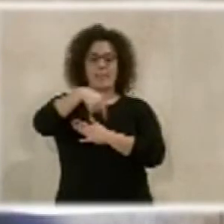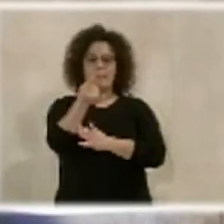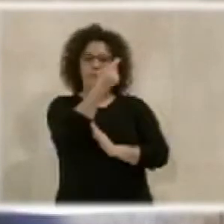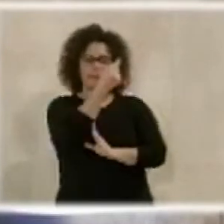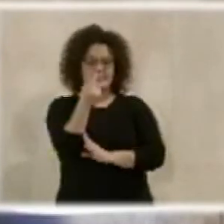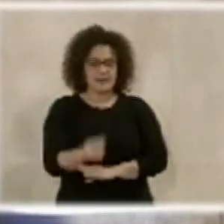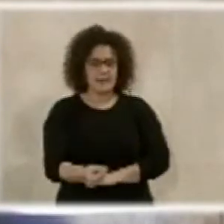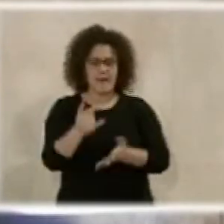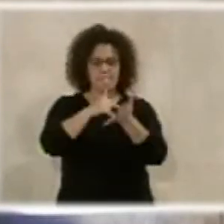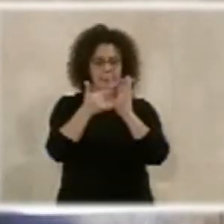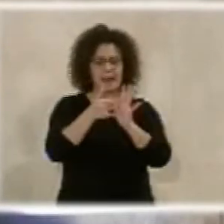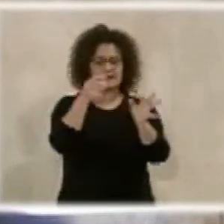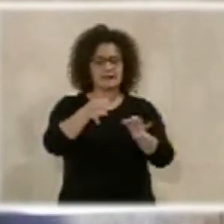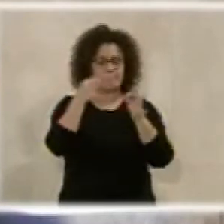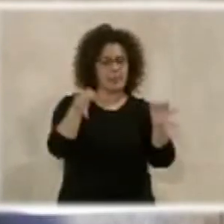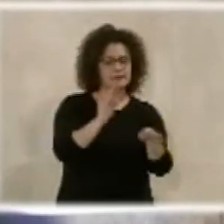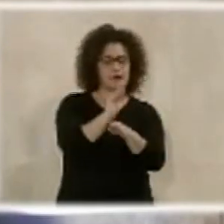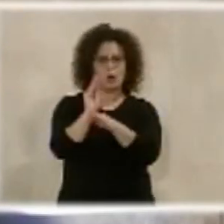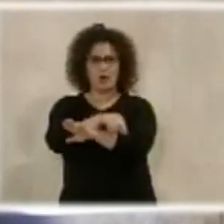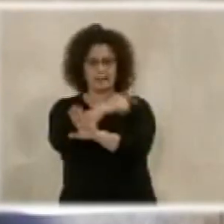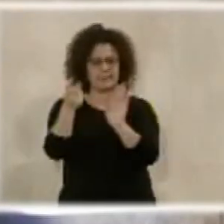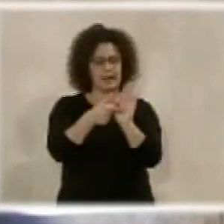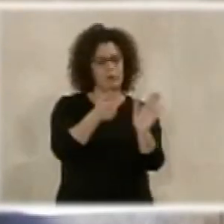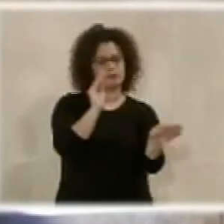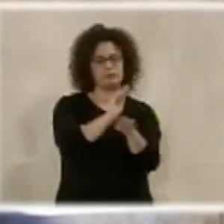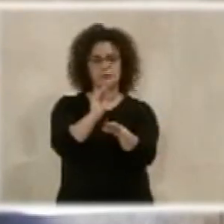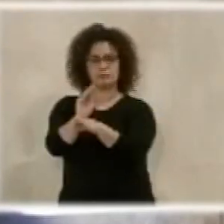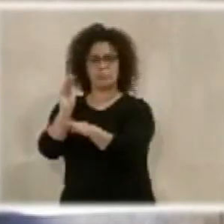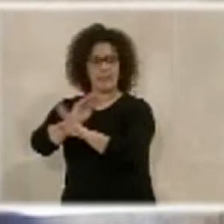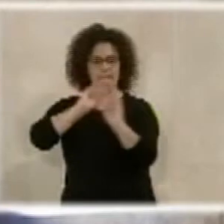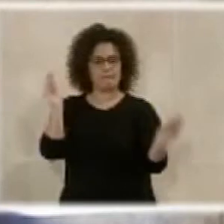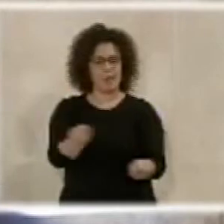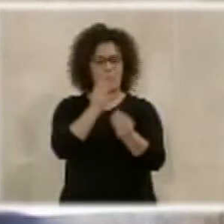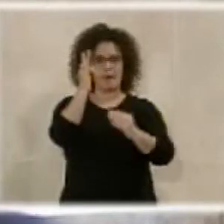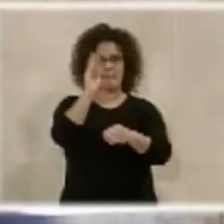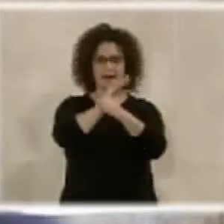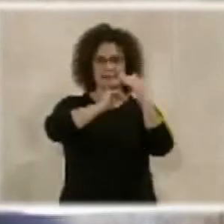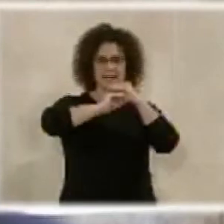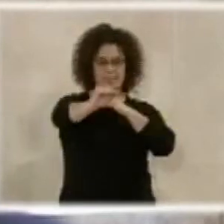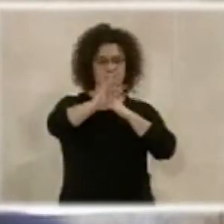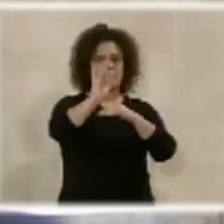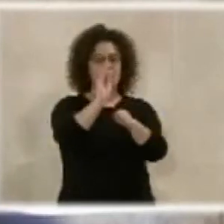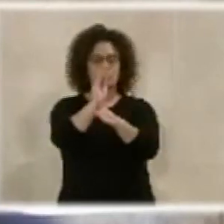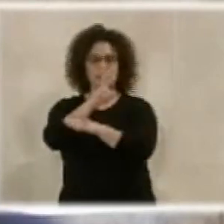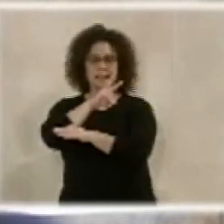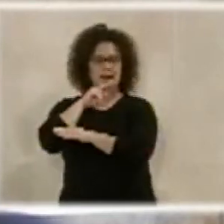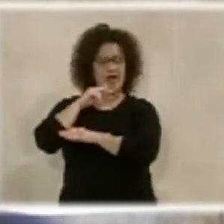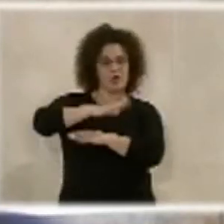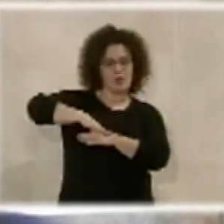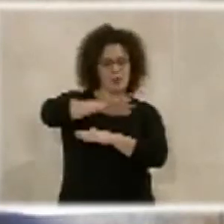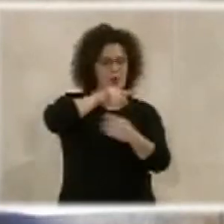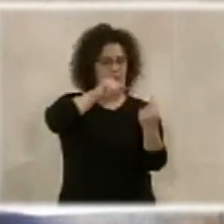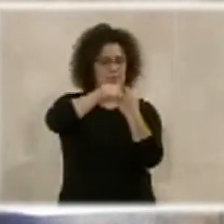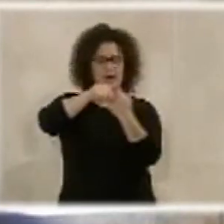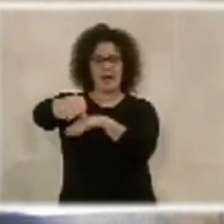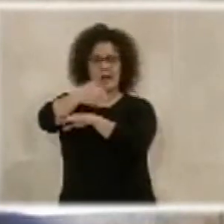sistemático coordinado e integrado para la mejora, mantenimiento y conservación de todos los viales y